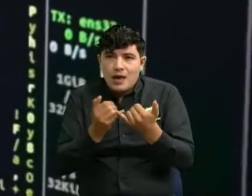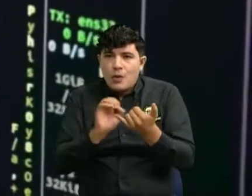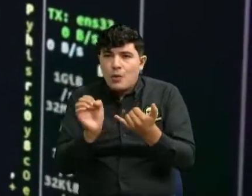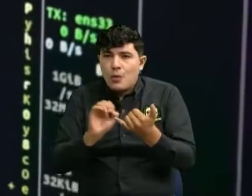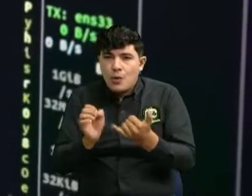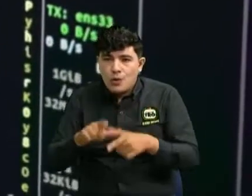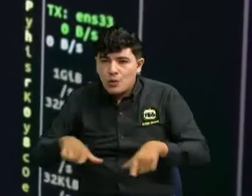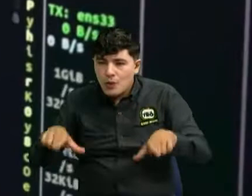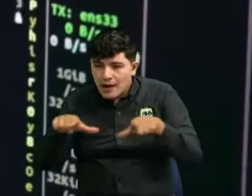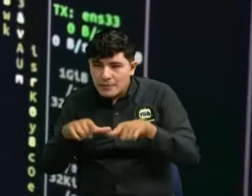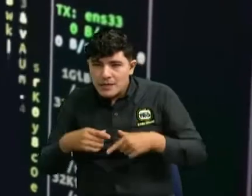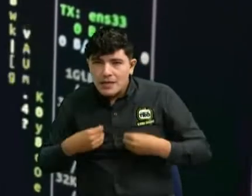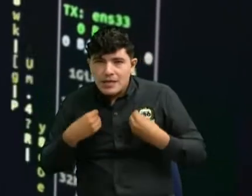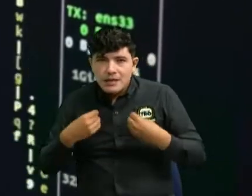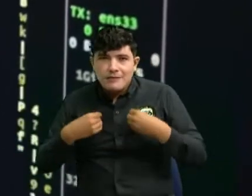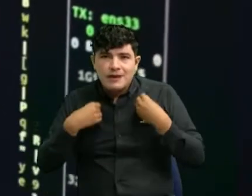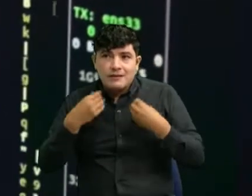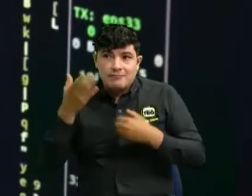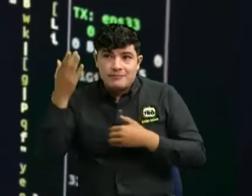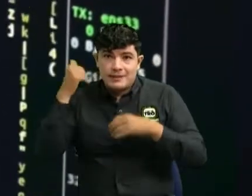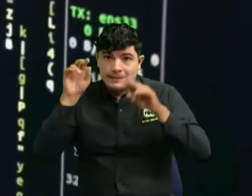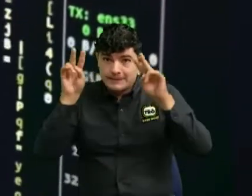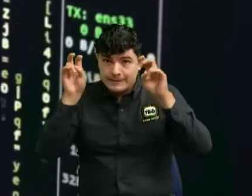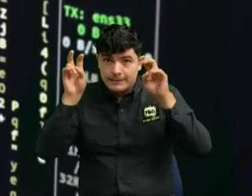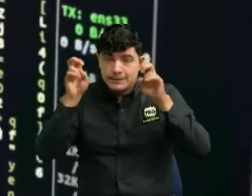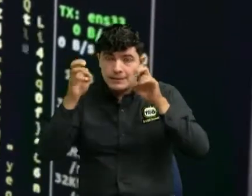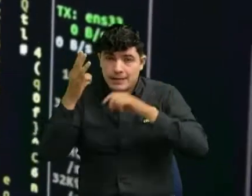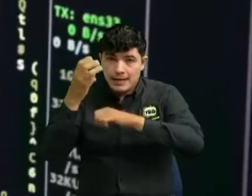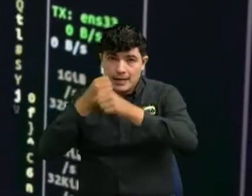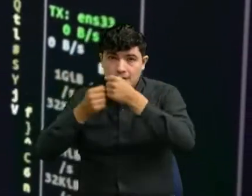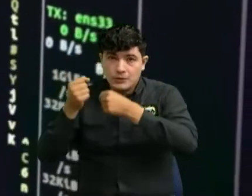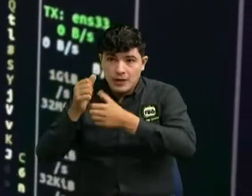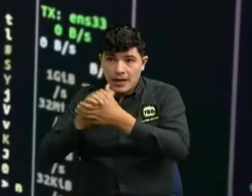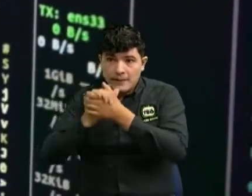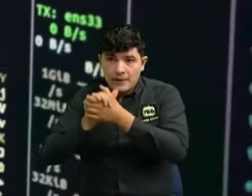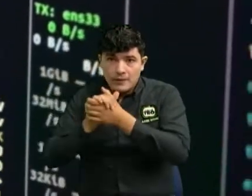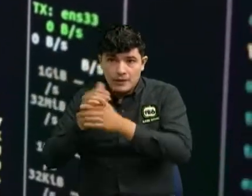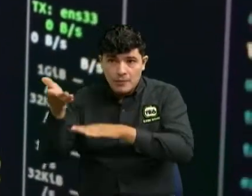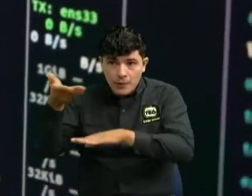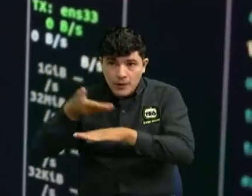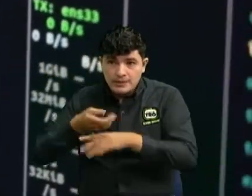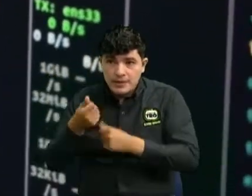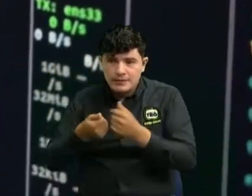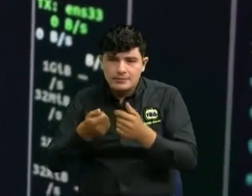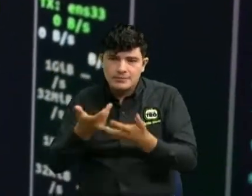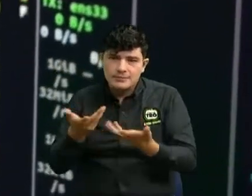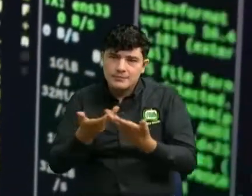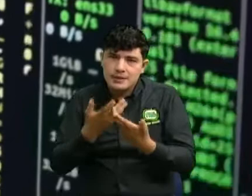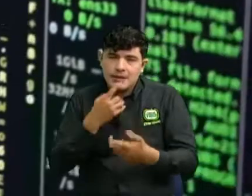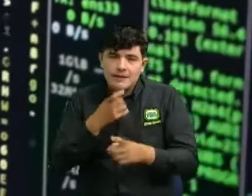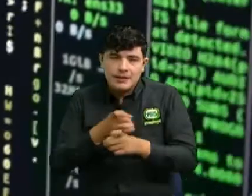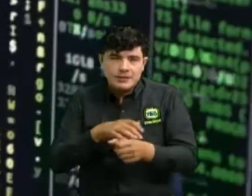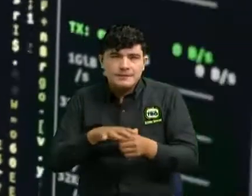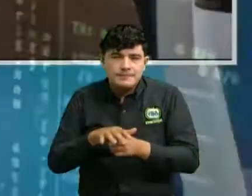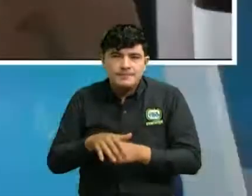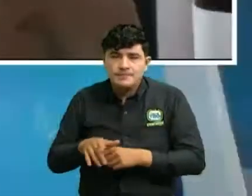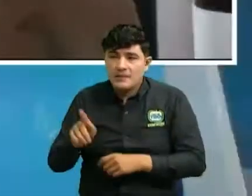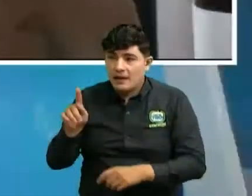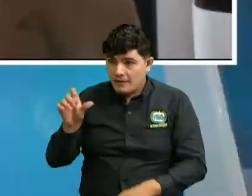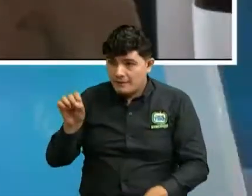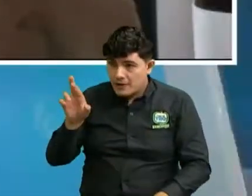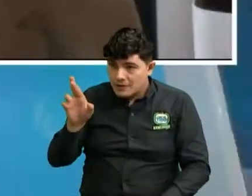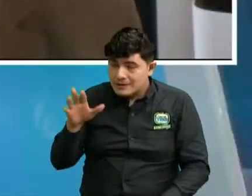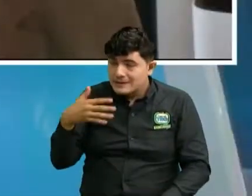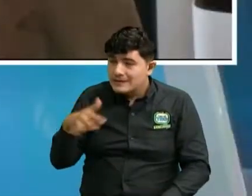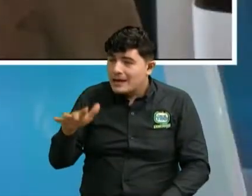de quien fuera su amigo y quien le propuso hacer negocio muy bien pues doña Flor puede